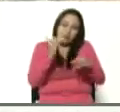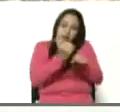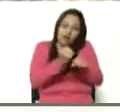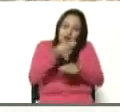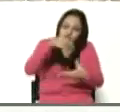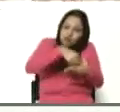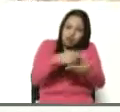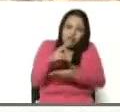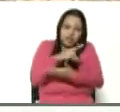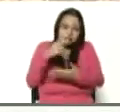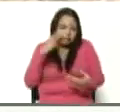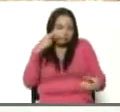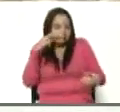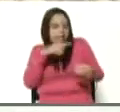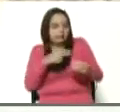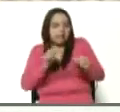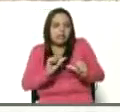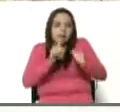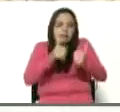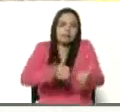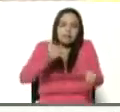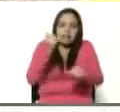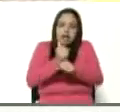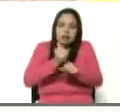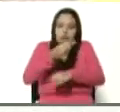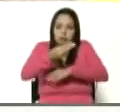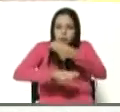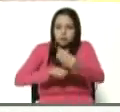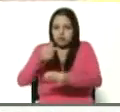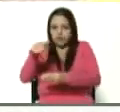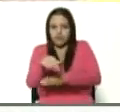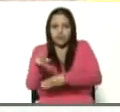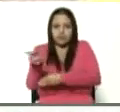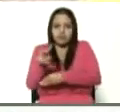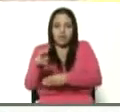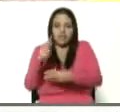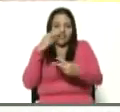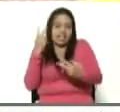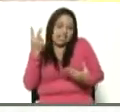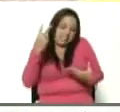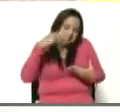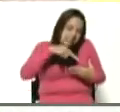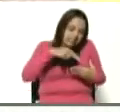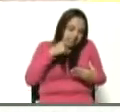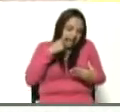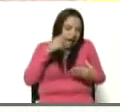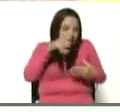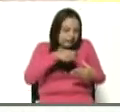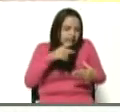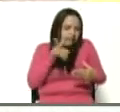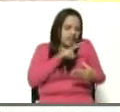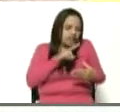y mayor rapidez y empezar a producir, ver hacia adentro y empezar a producir,